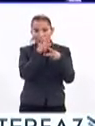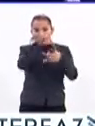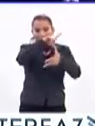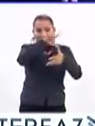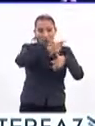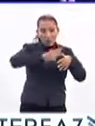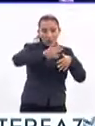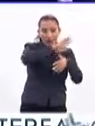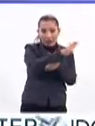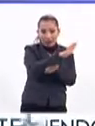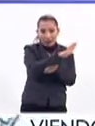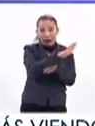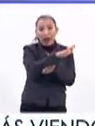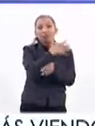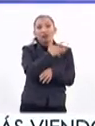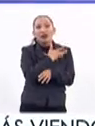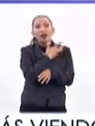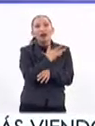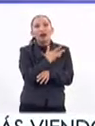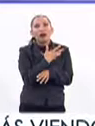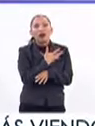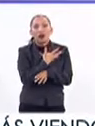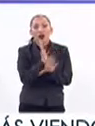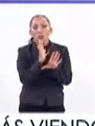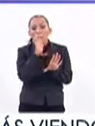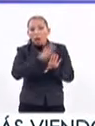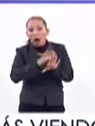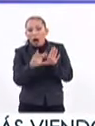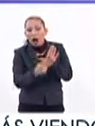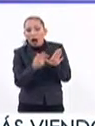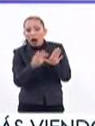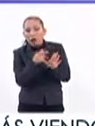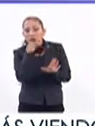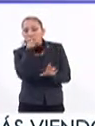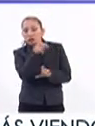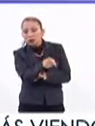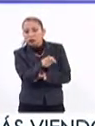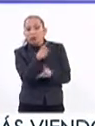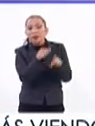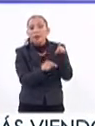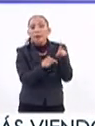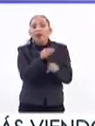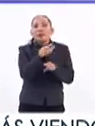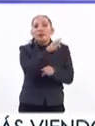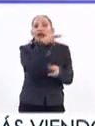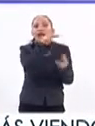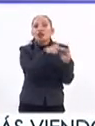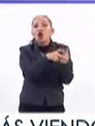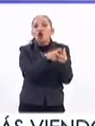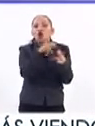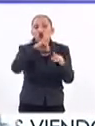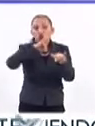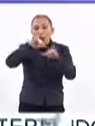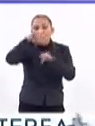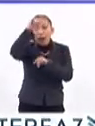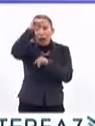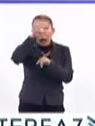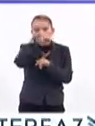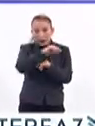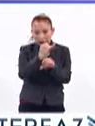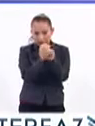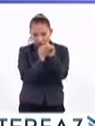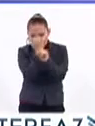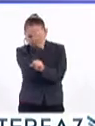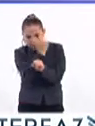latinoamericana, tiene prevalencias específicas de acuerdo a la región geográfica. Esos son